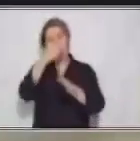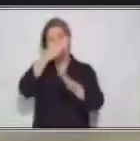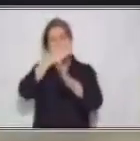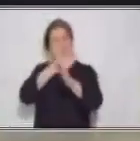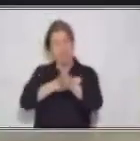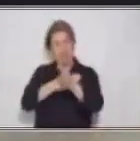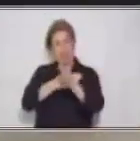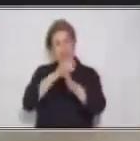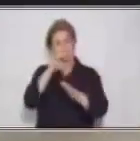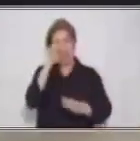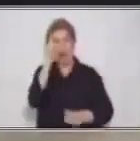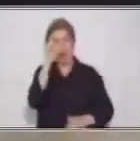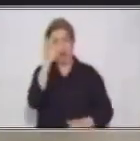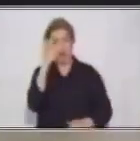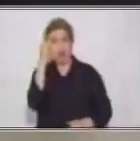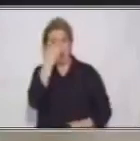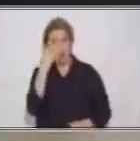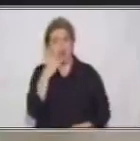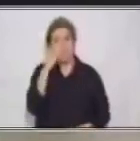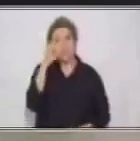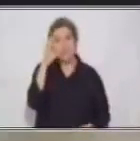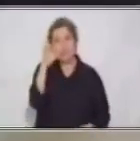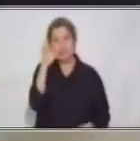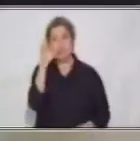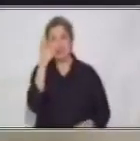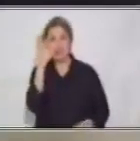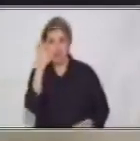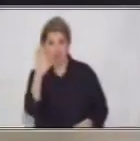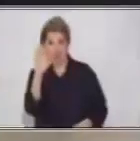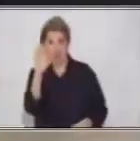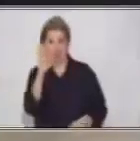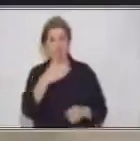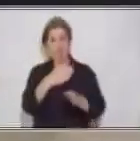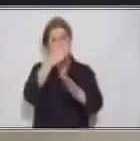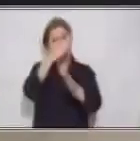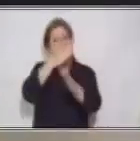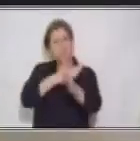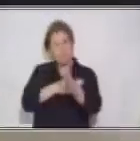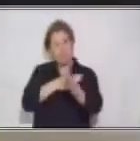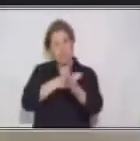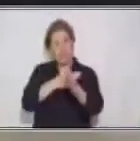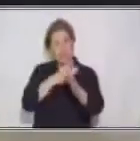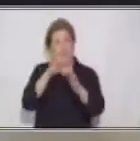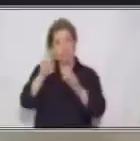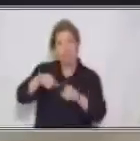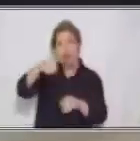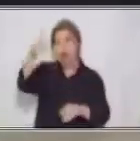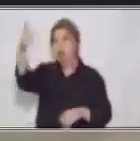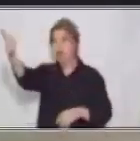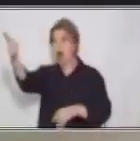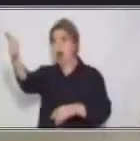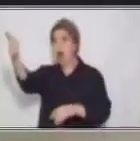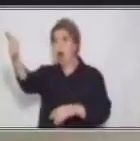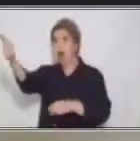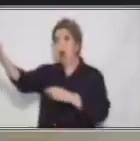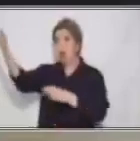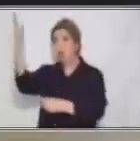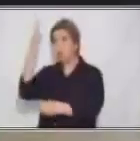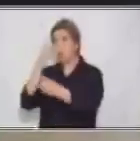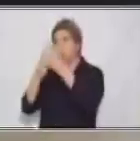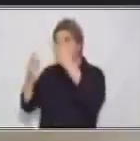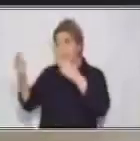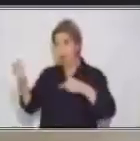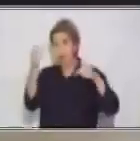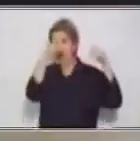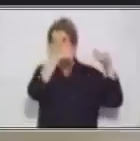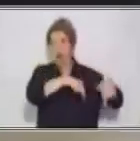desde, haciendo referencia de algo que ocurrió hace tiempo. O lugar. Desde allá para acá hay dos metros,